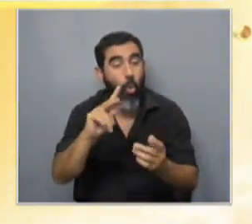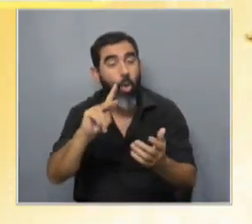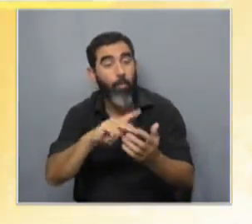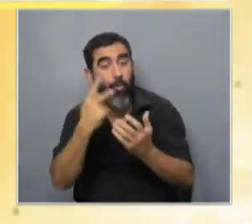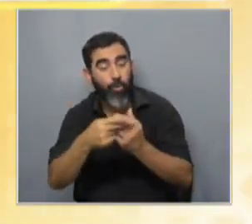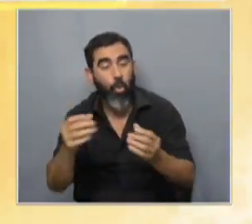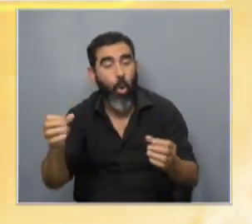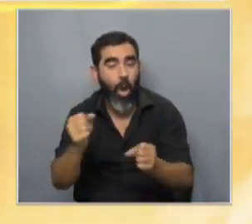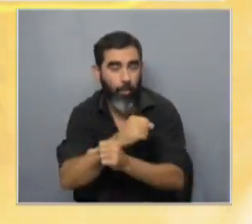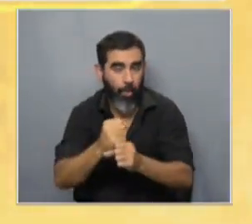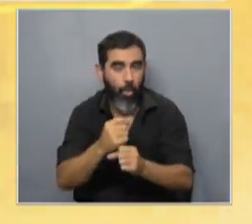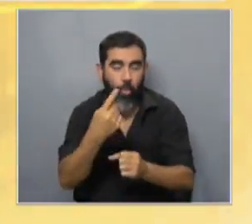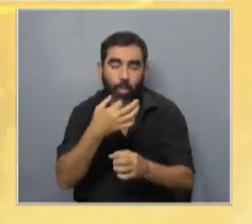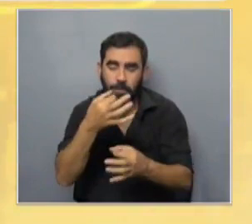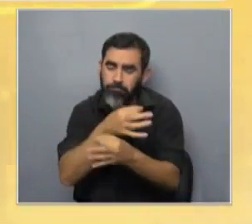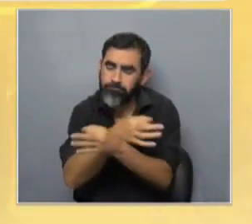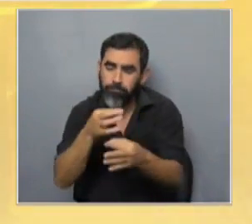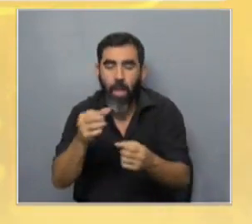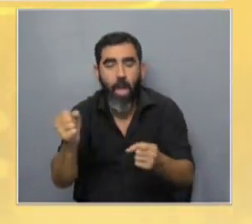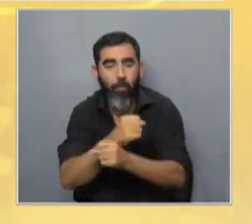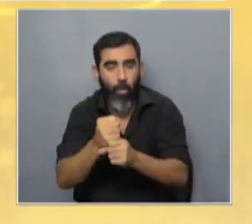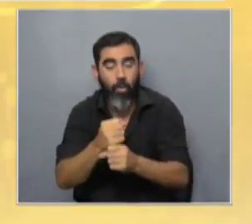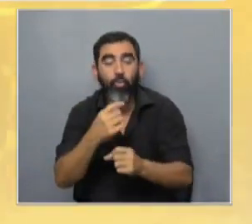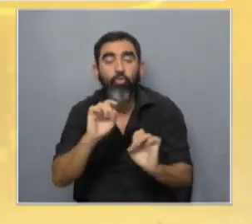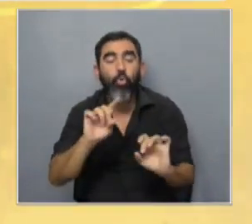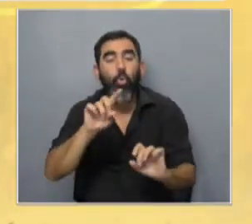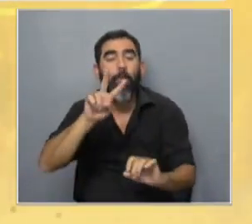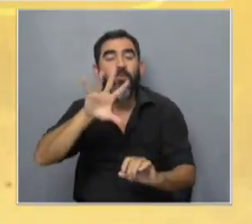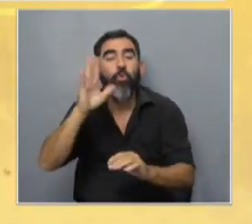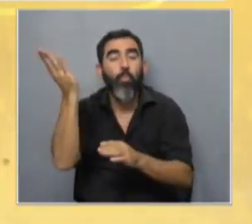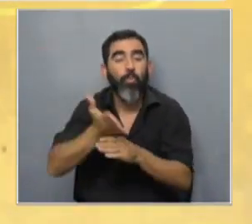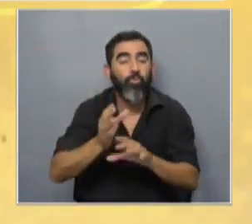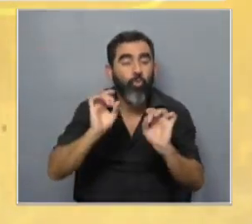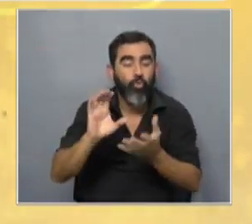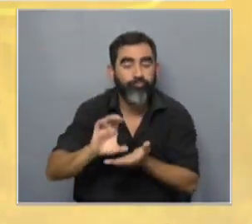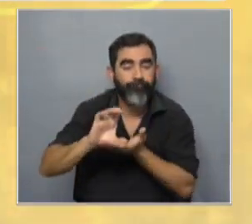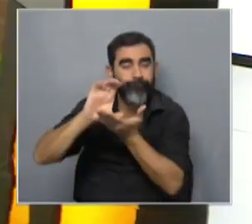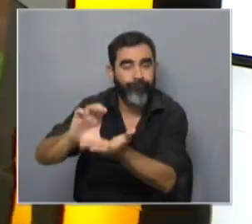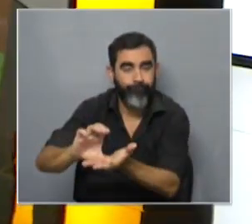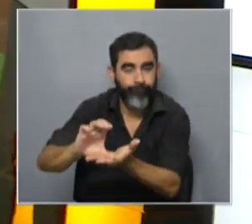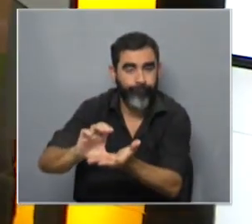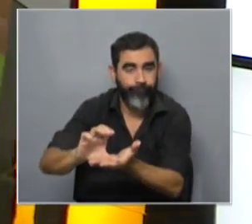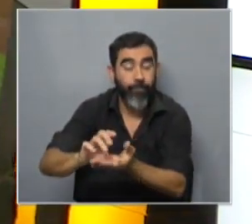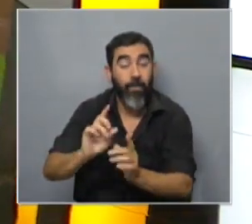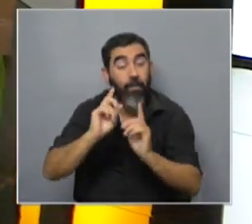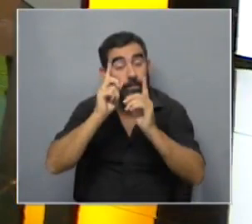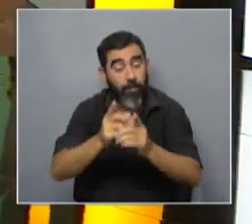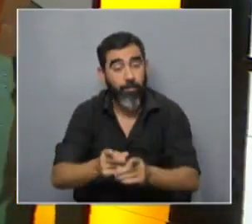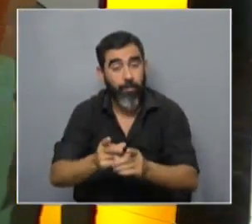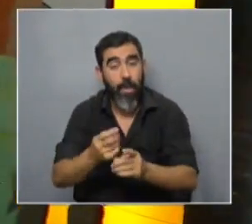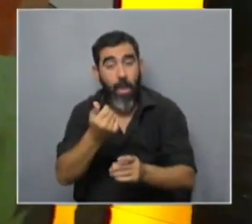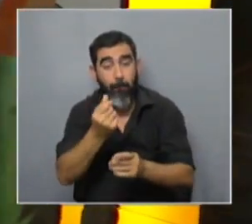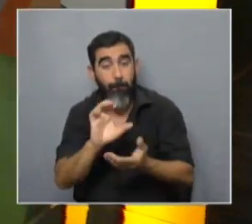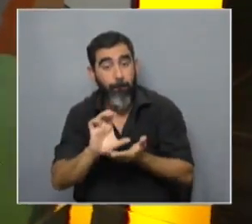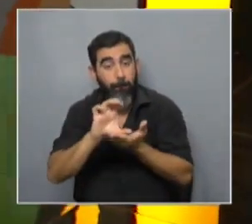excelentes en condiciones de ser aprobados solamente la cuarta parte son financiados pero a su vez los montos de